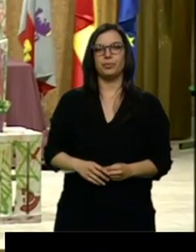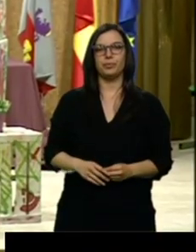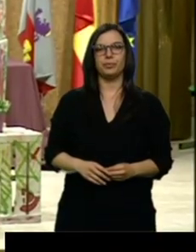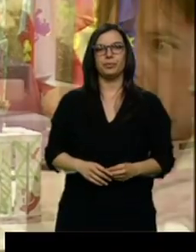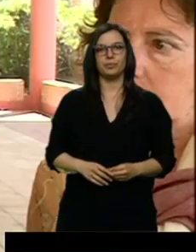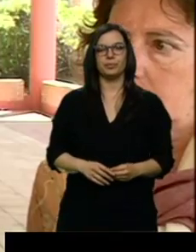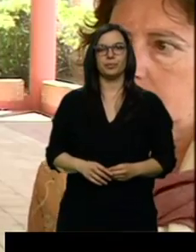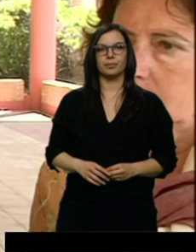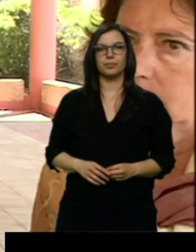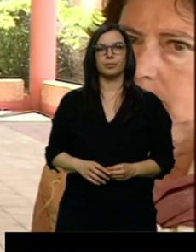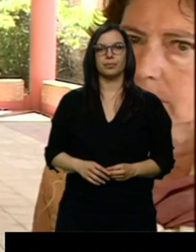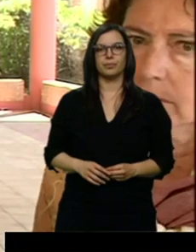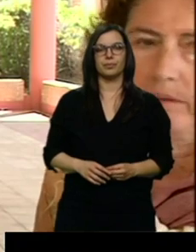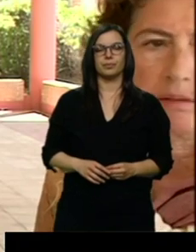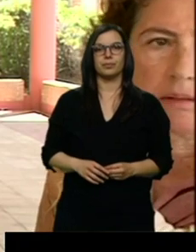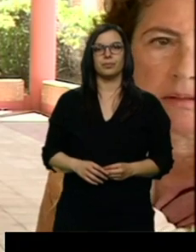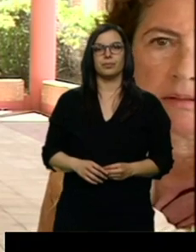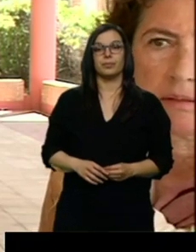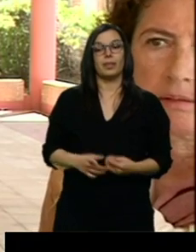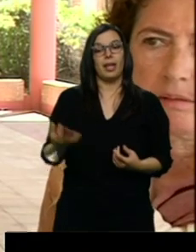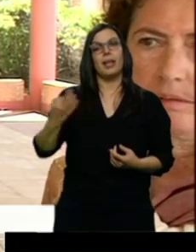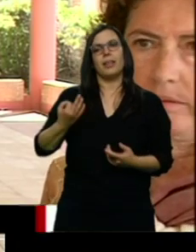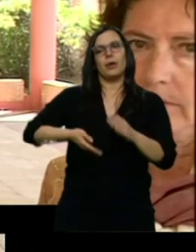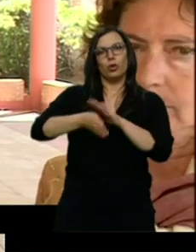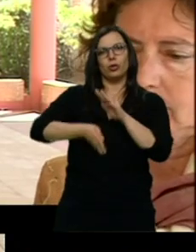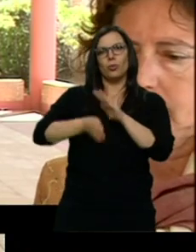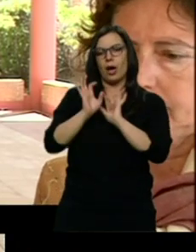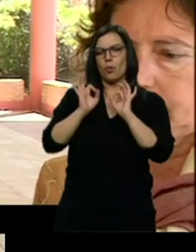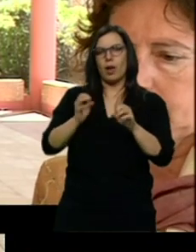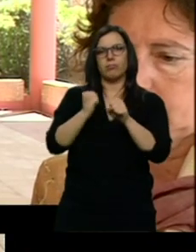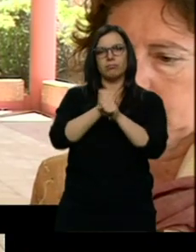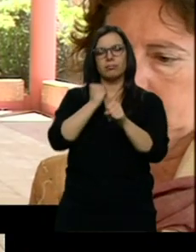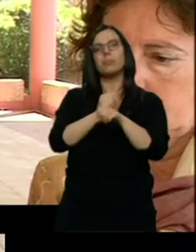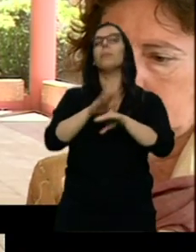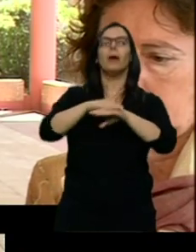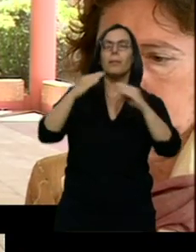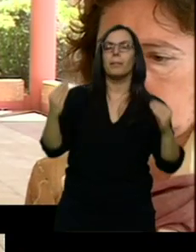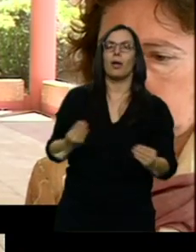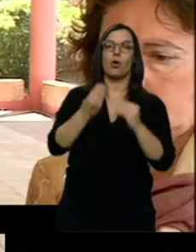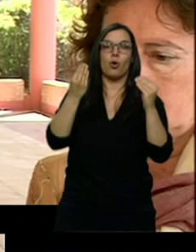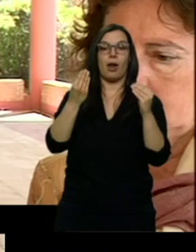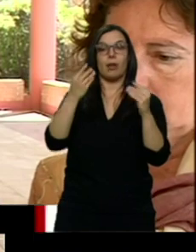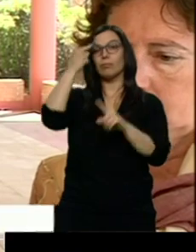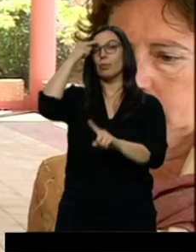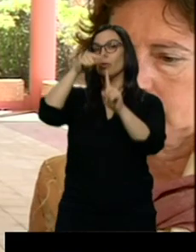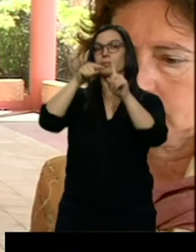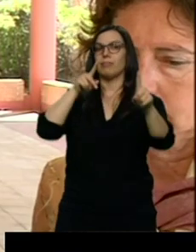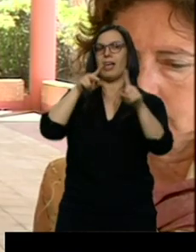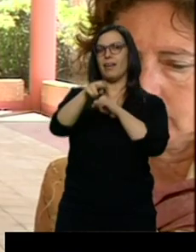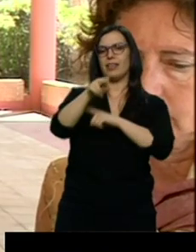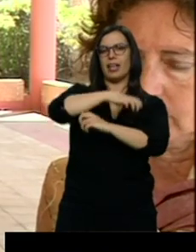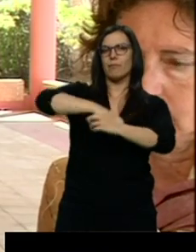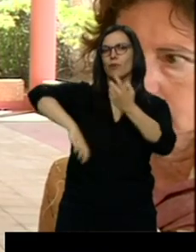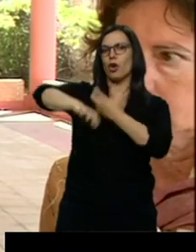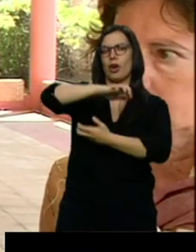Es el camino en el que hay que seguir trabajando, mejorando para evitar que exista violencia de